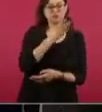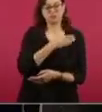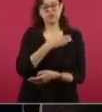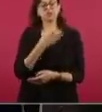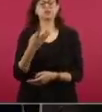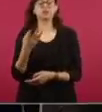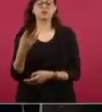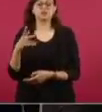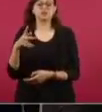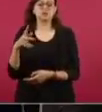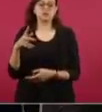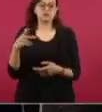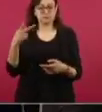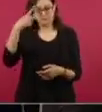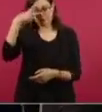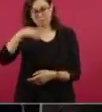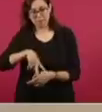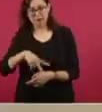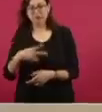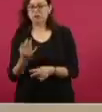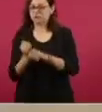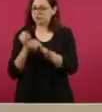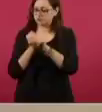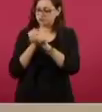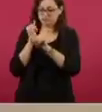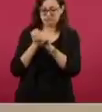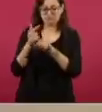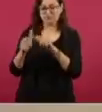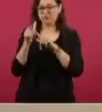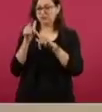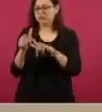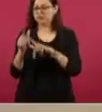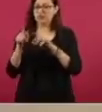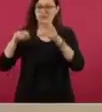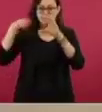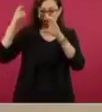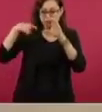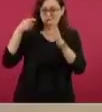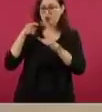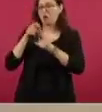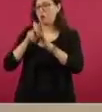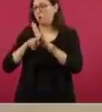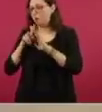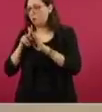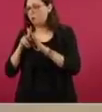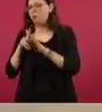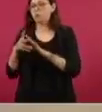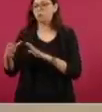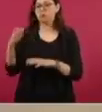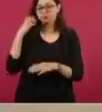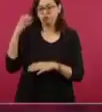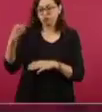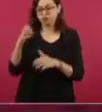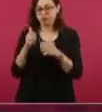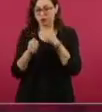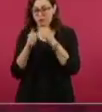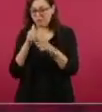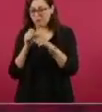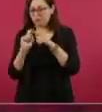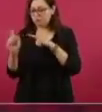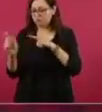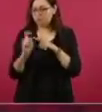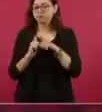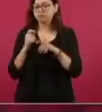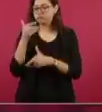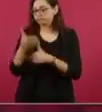las videograbaciones, telefonía, entrevistas y hay elementos muy sólidos para poder avanzar